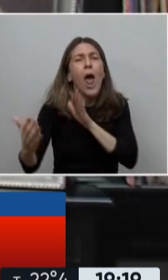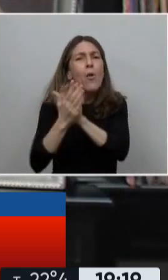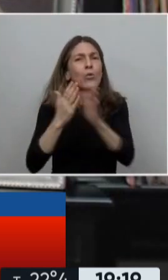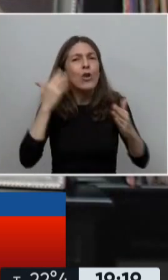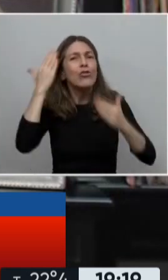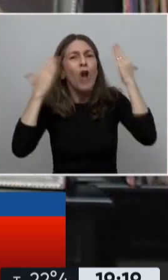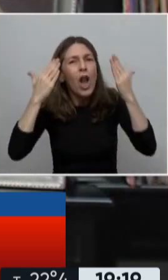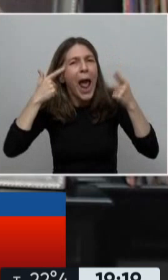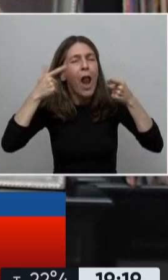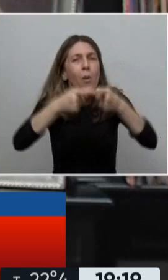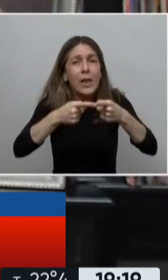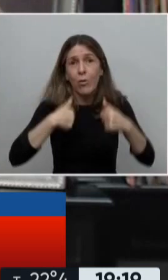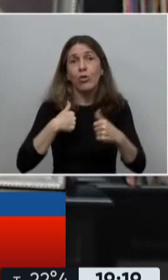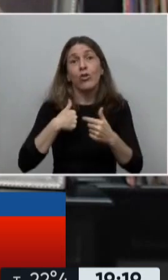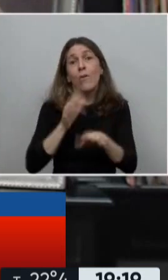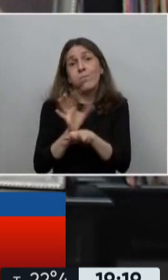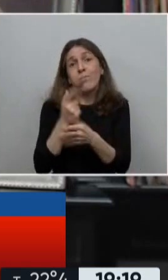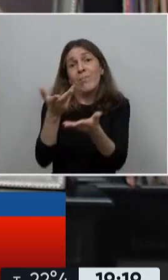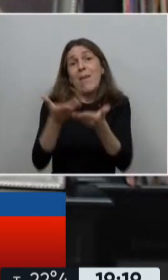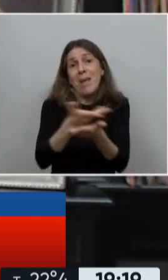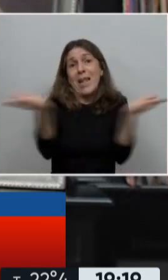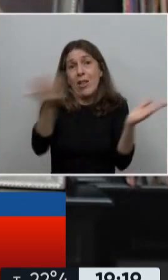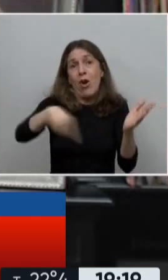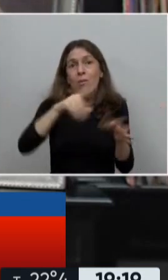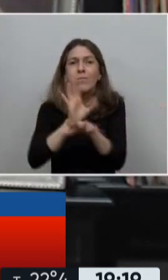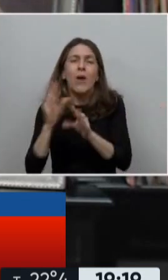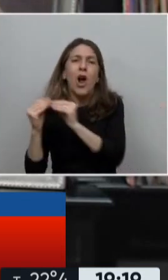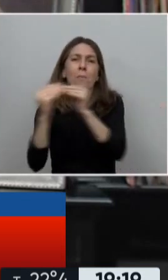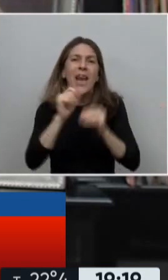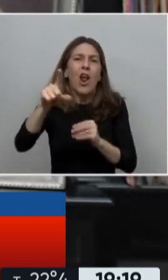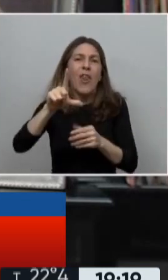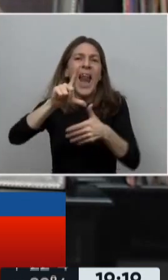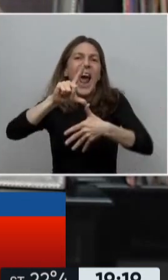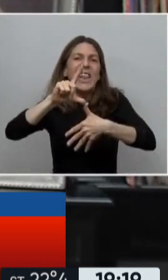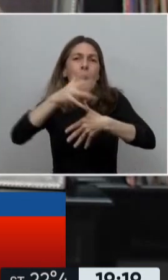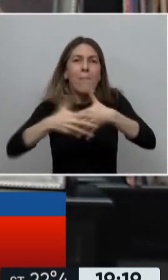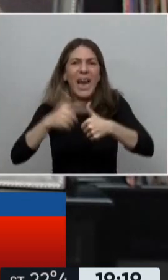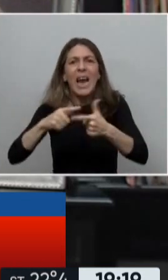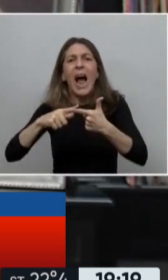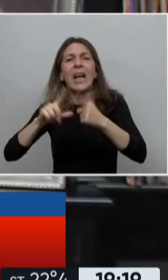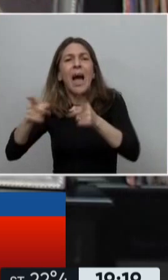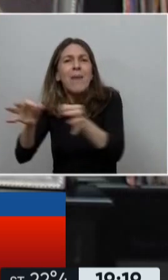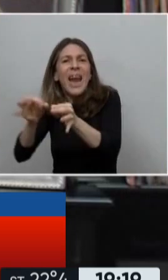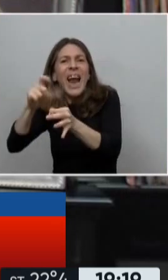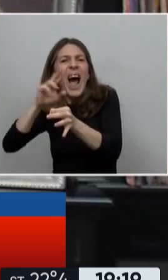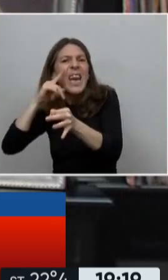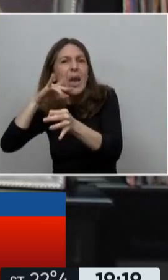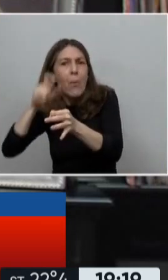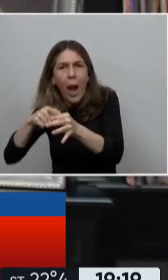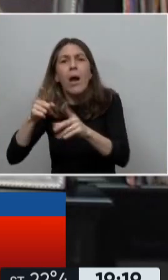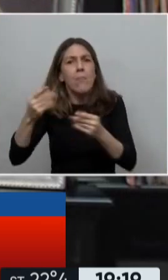Convoco desde aquí a mis queridos colegas de América Latina y del Caribe para que también coordinemos medidas